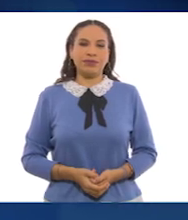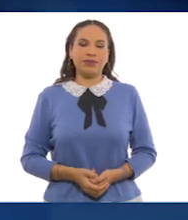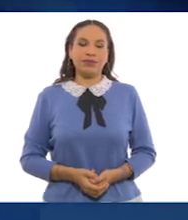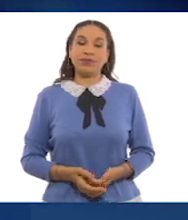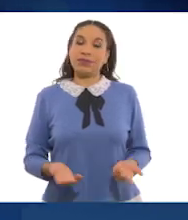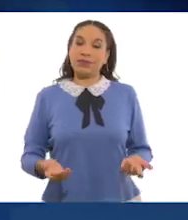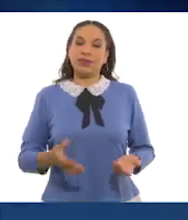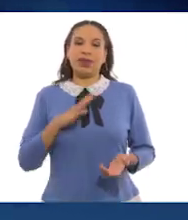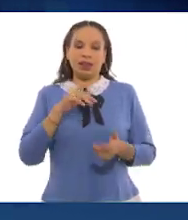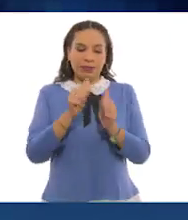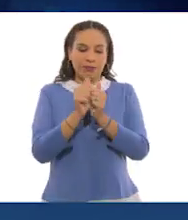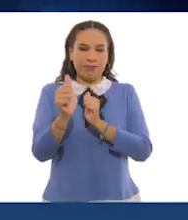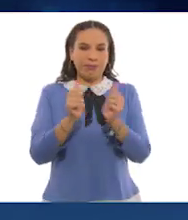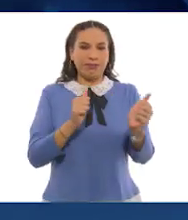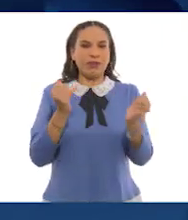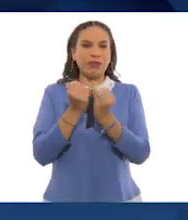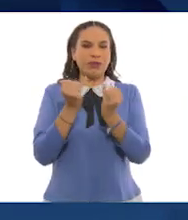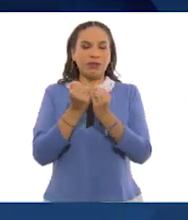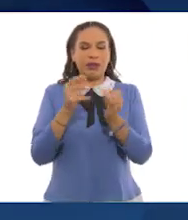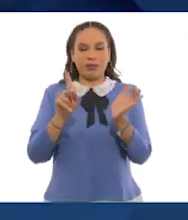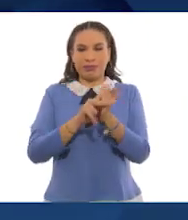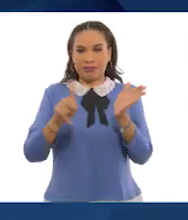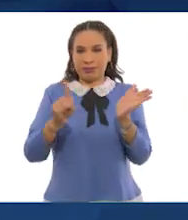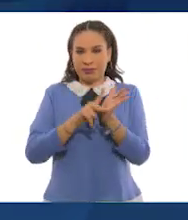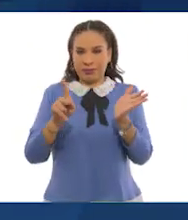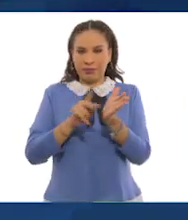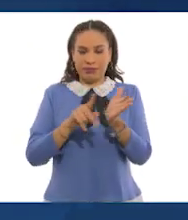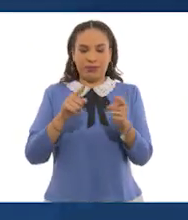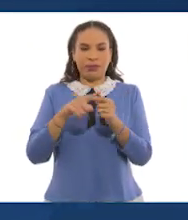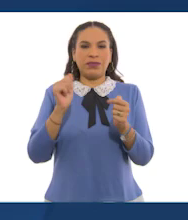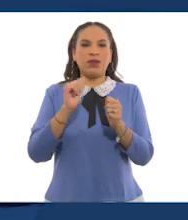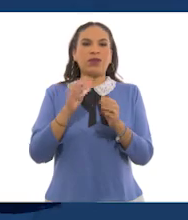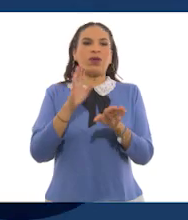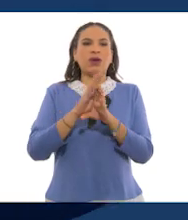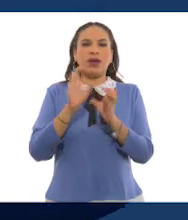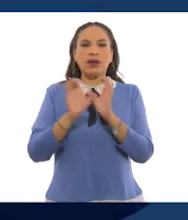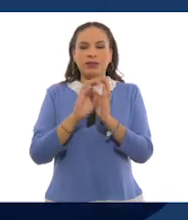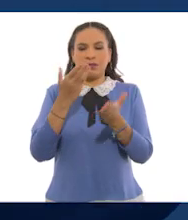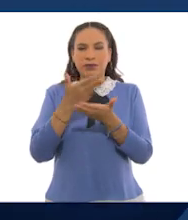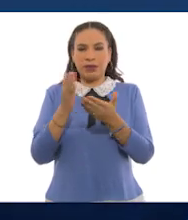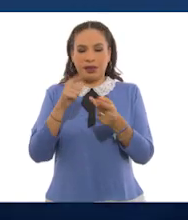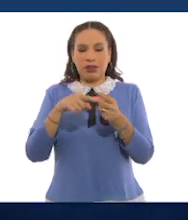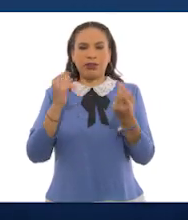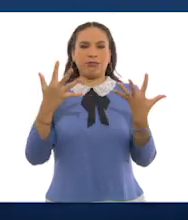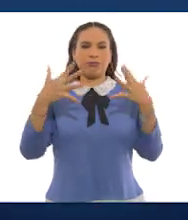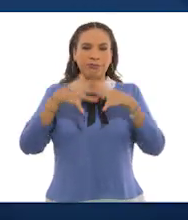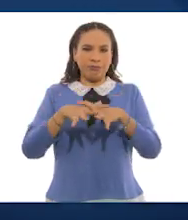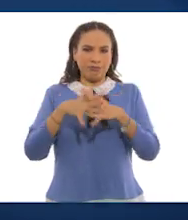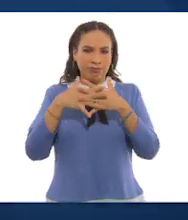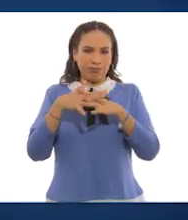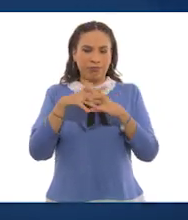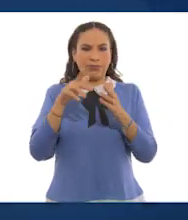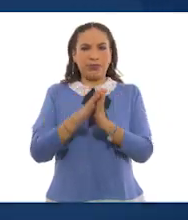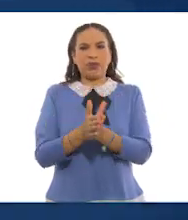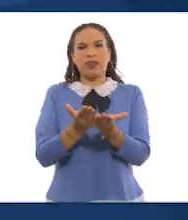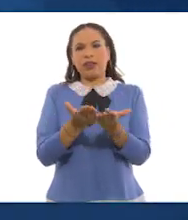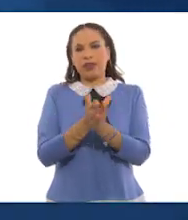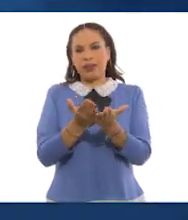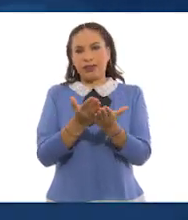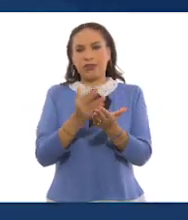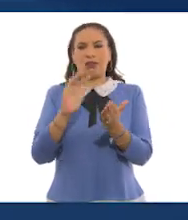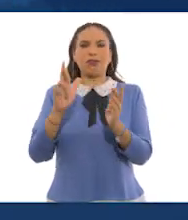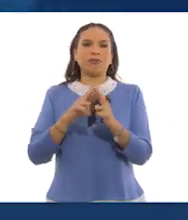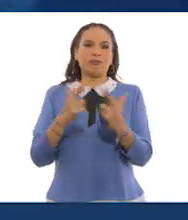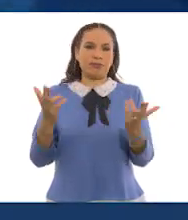Bueno, aquí se clasifica igual lo que es periódico, lo que es archivo blanco, lo que es mixto y lo que es libro o